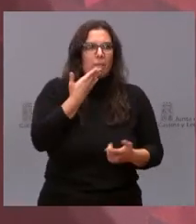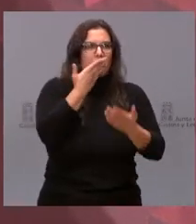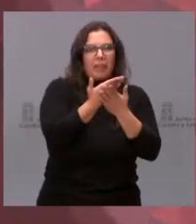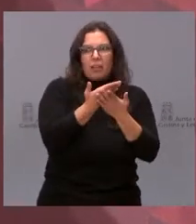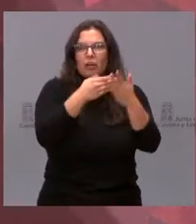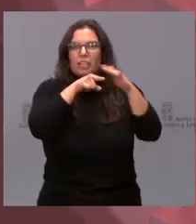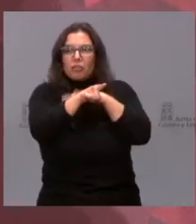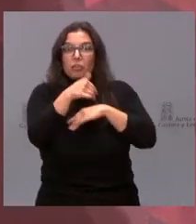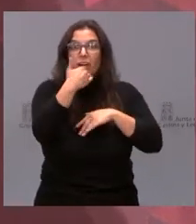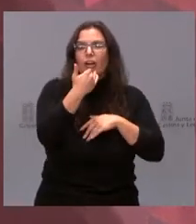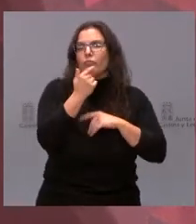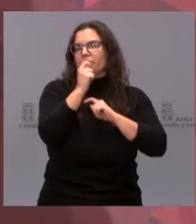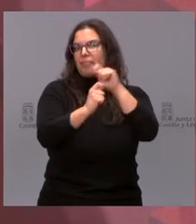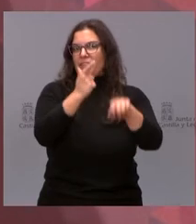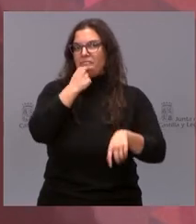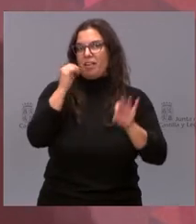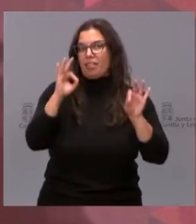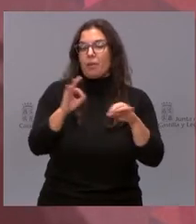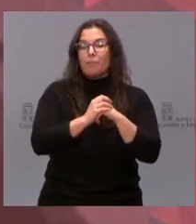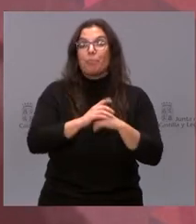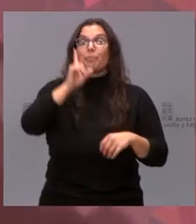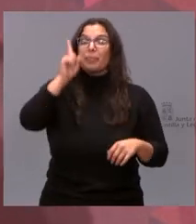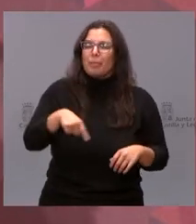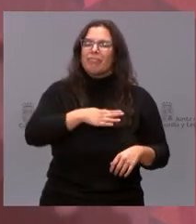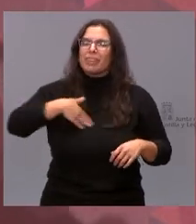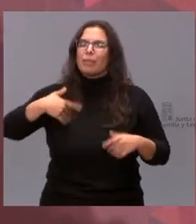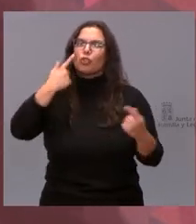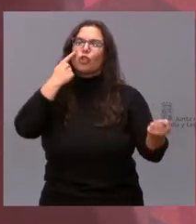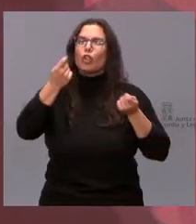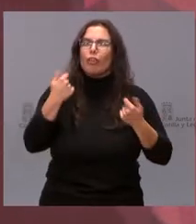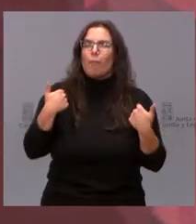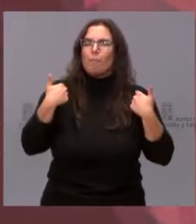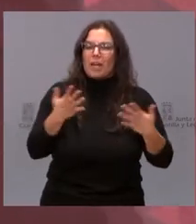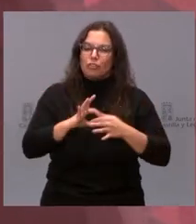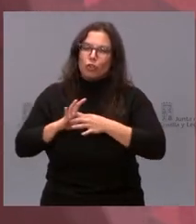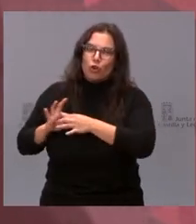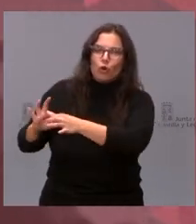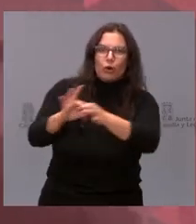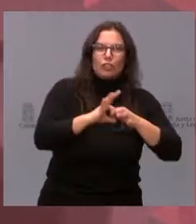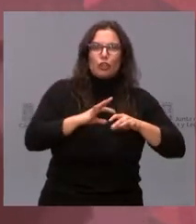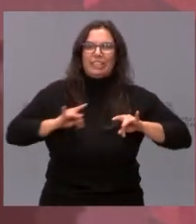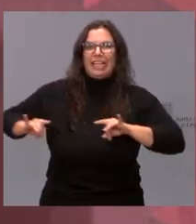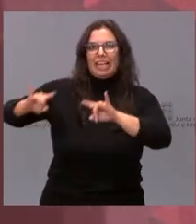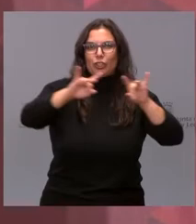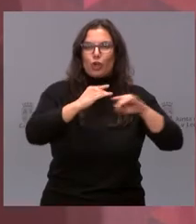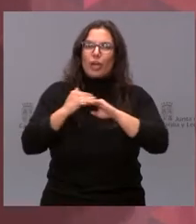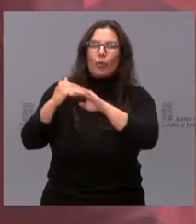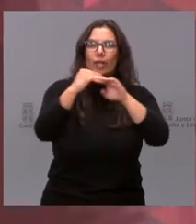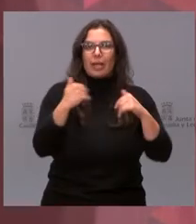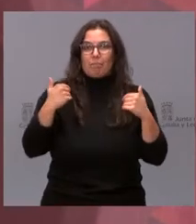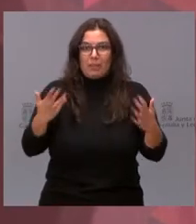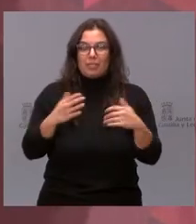Junta de Castilla y León. Y luego mayor coordinación, mayor cohesión en el territorio, mayor igualdad. Que las